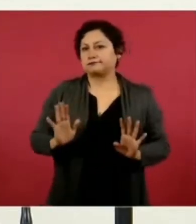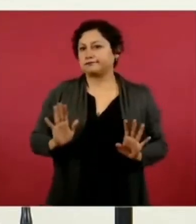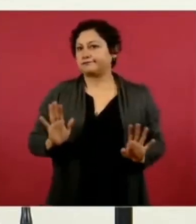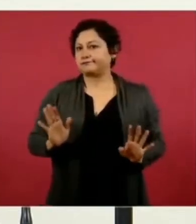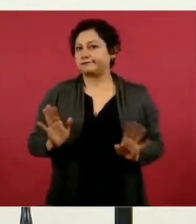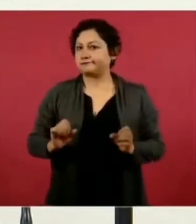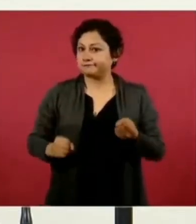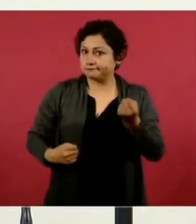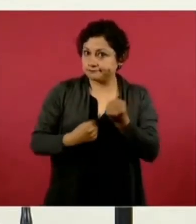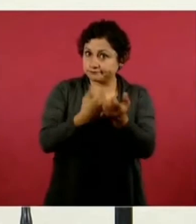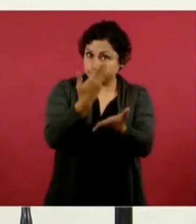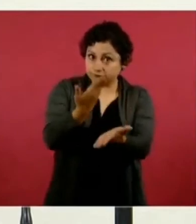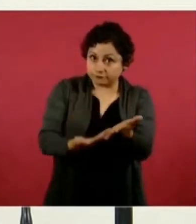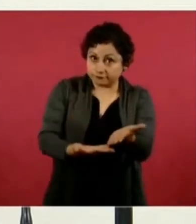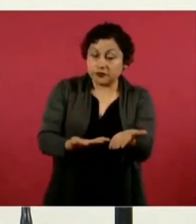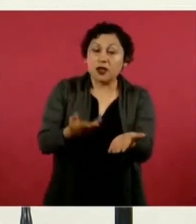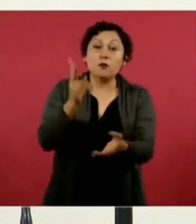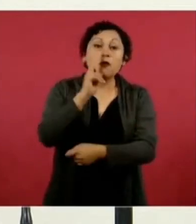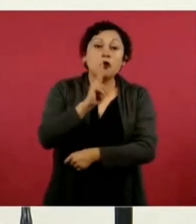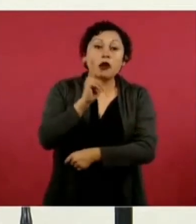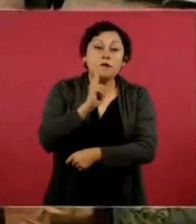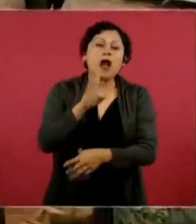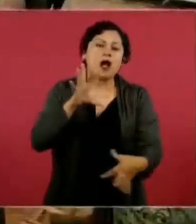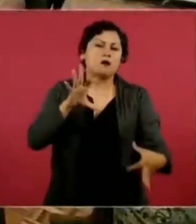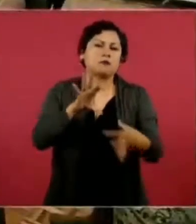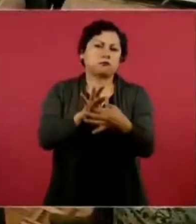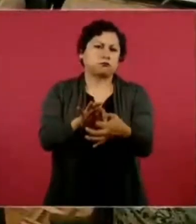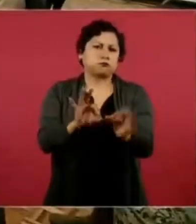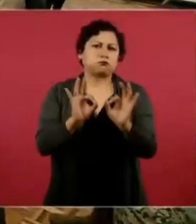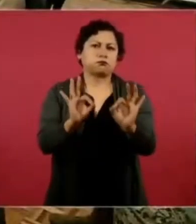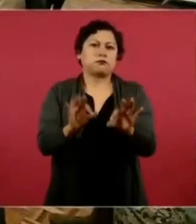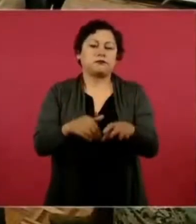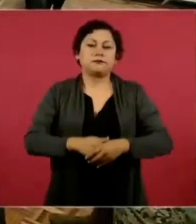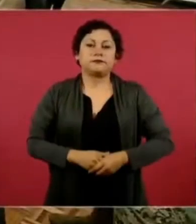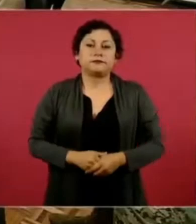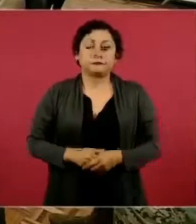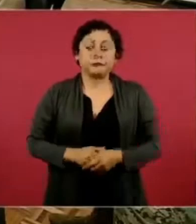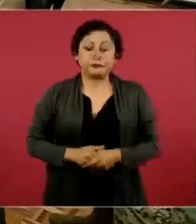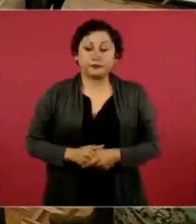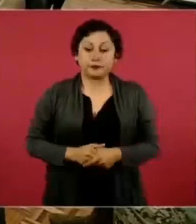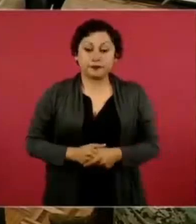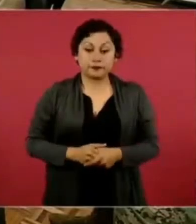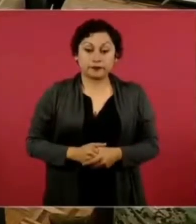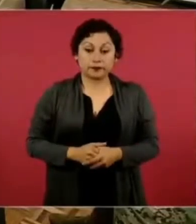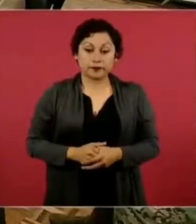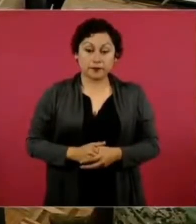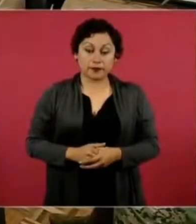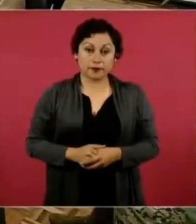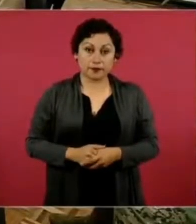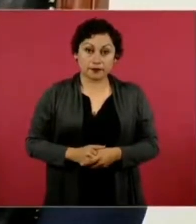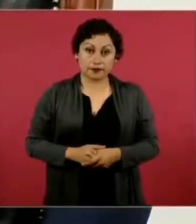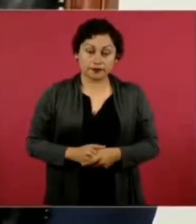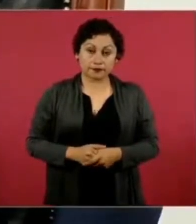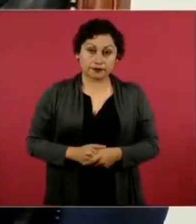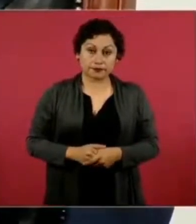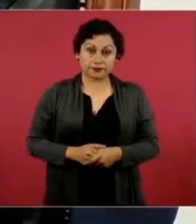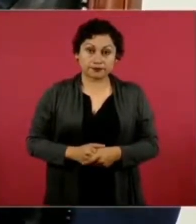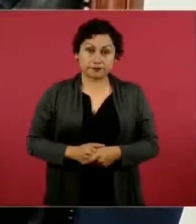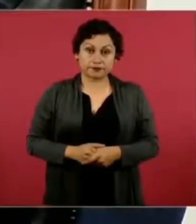señalamiento